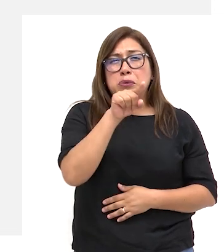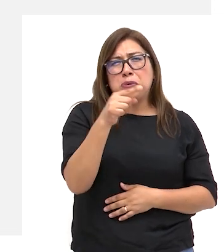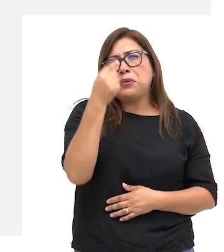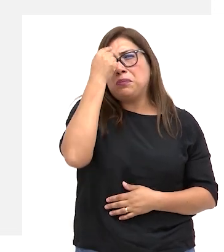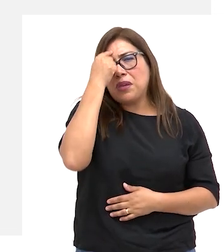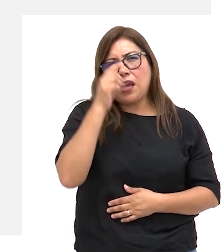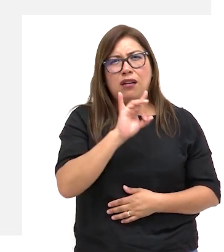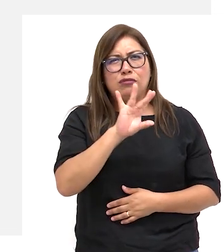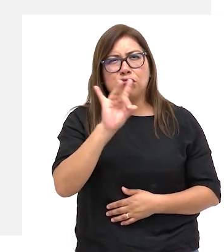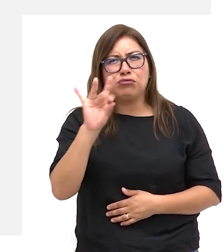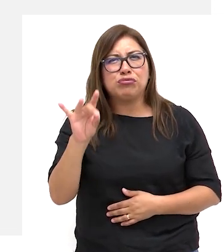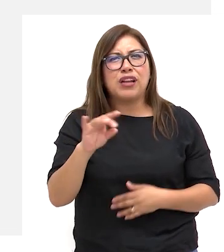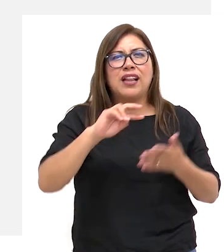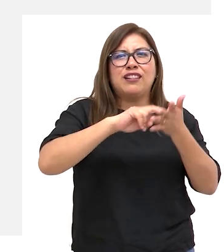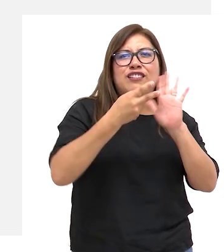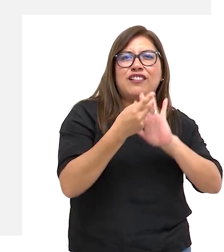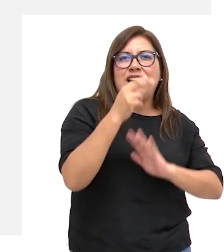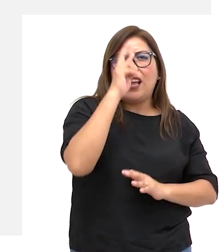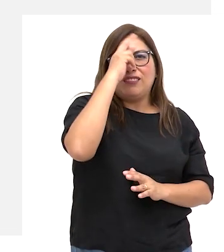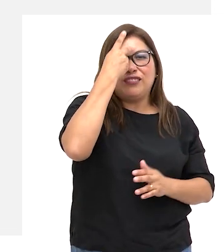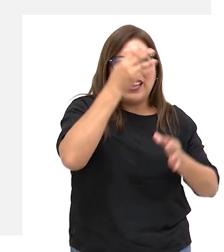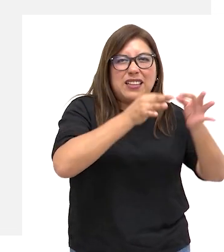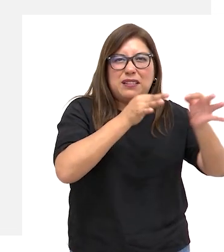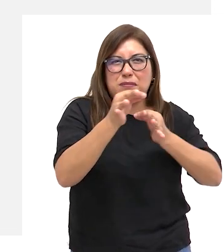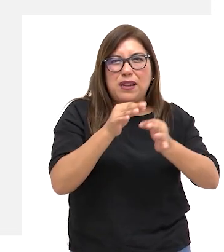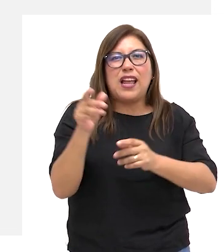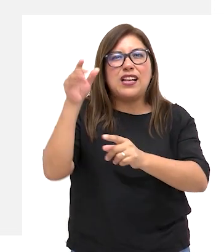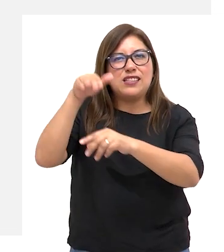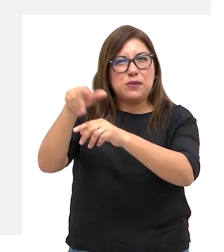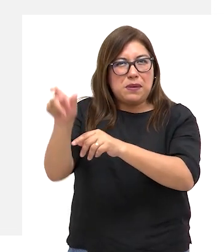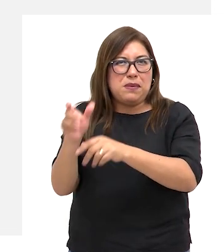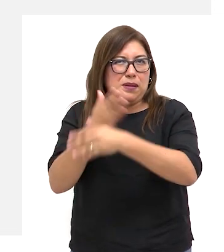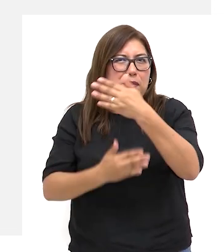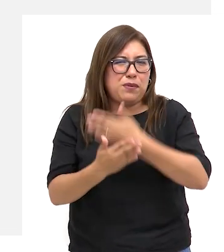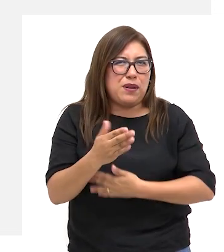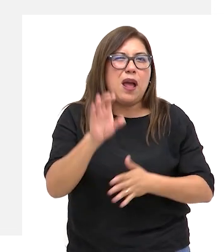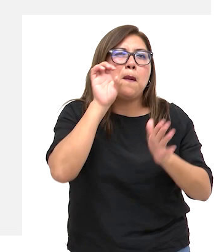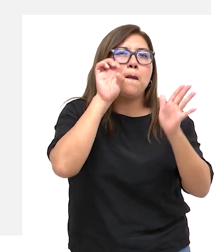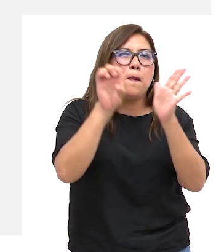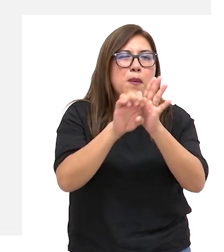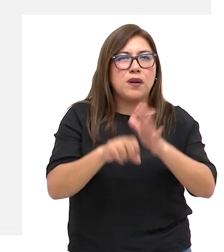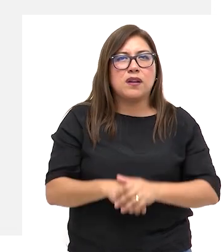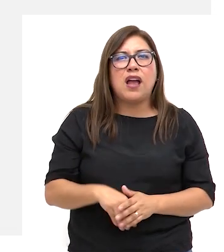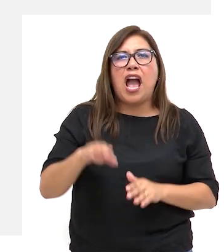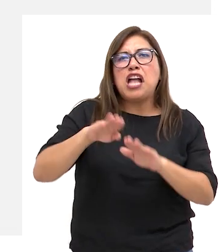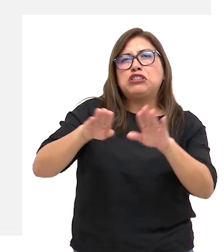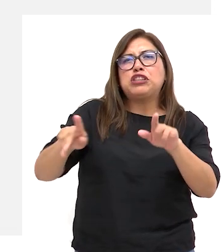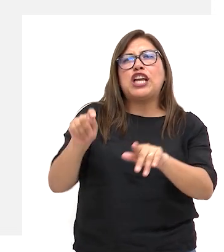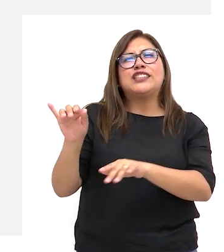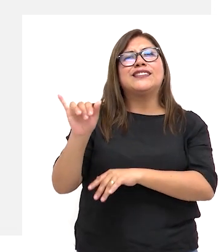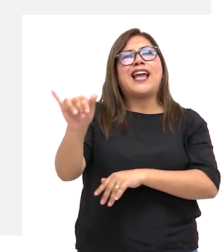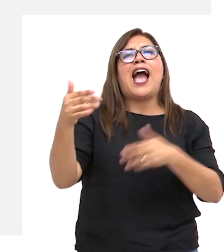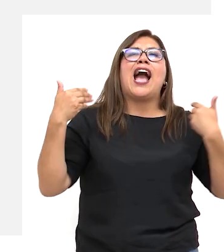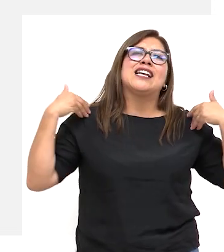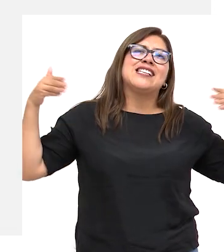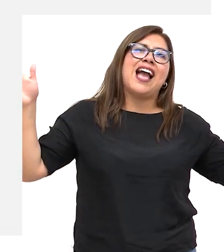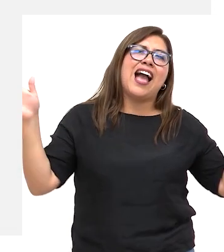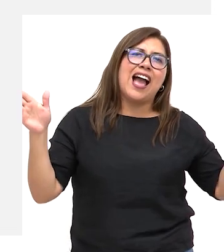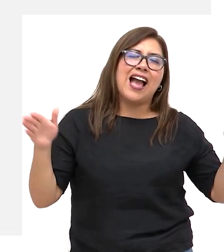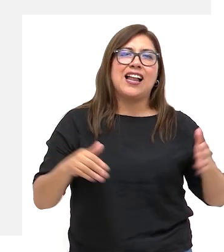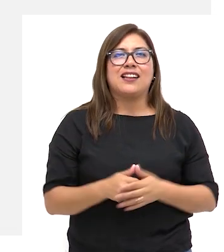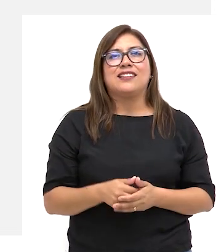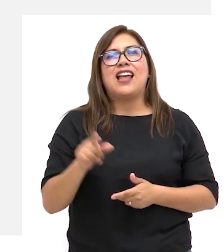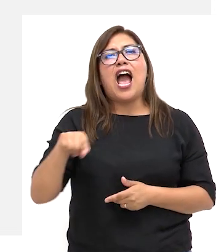¿Has naturalizado diversos mitos sobre las personas con discapacidad? Por ejemplo, que son niños eternos, que son